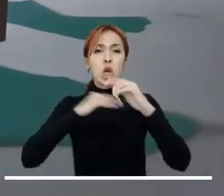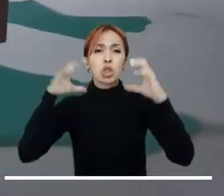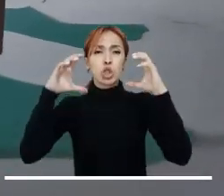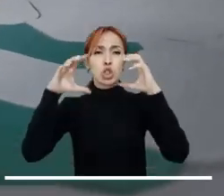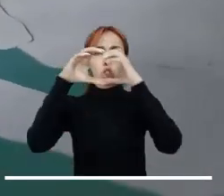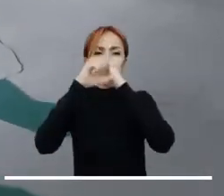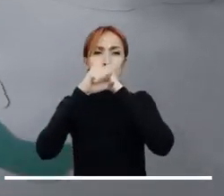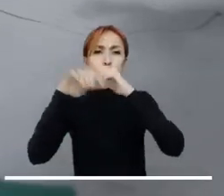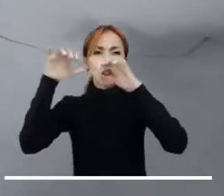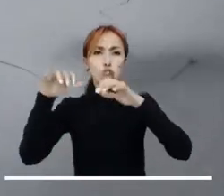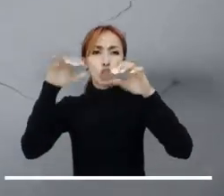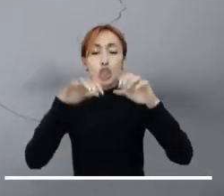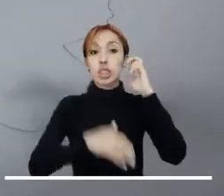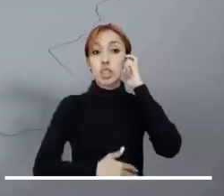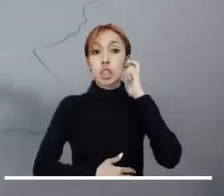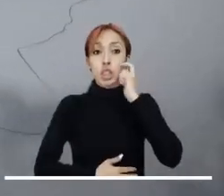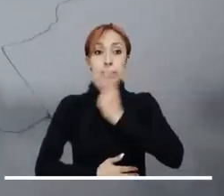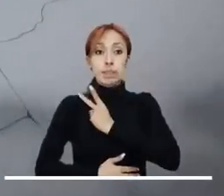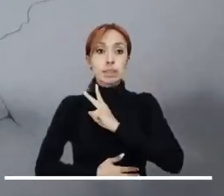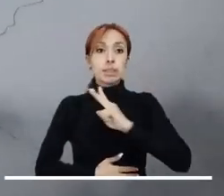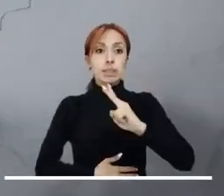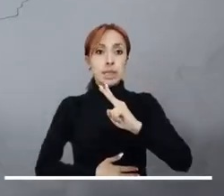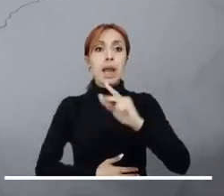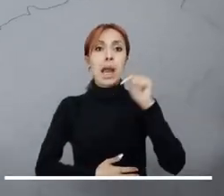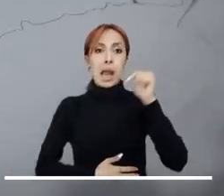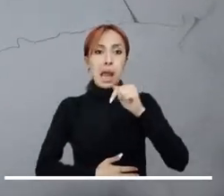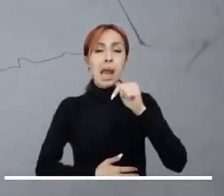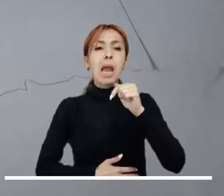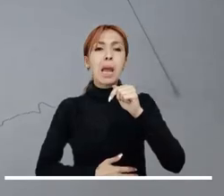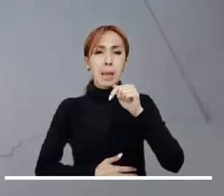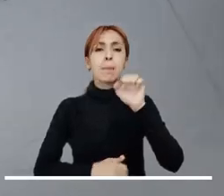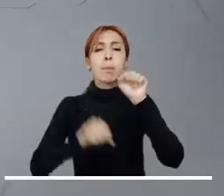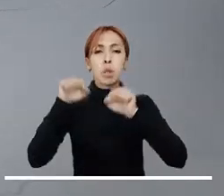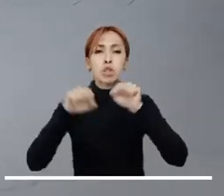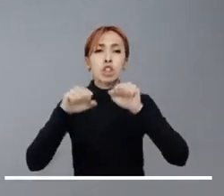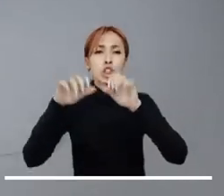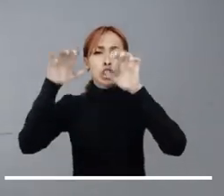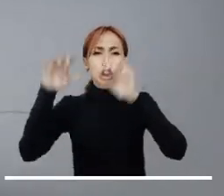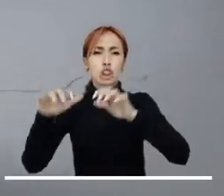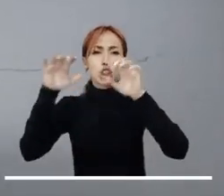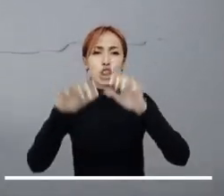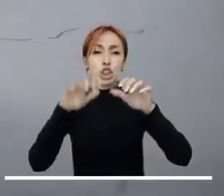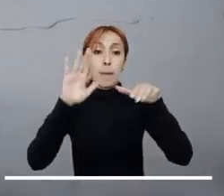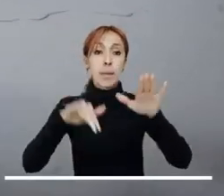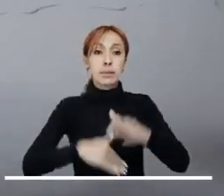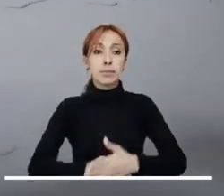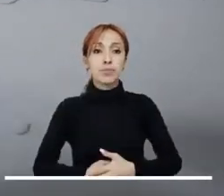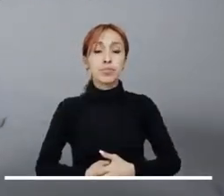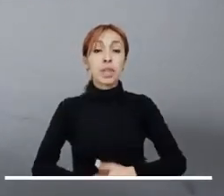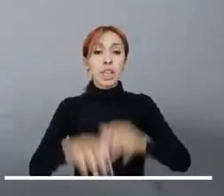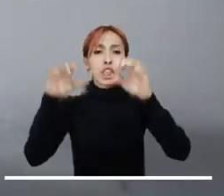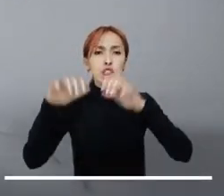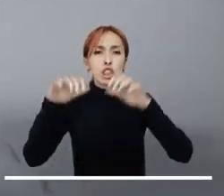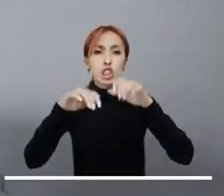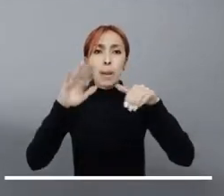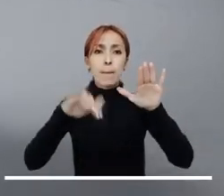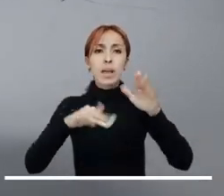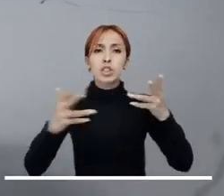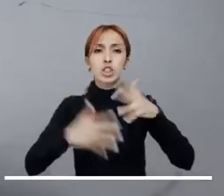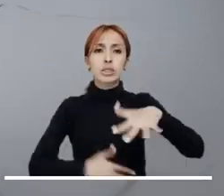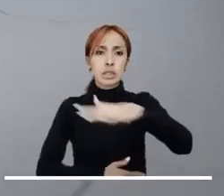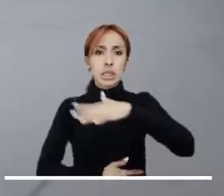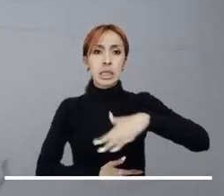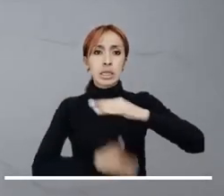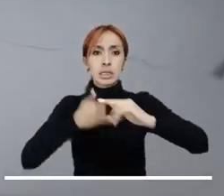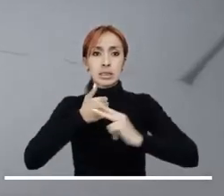En Chocó y en Valle del Cauca se esperan los eventos más intensos. Lluvias fuertes se extenderán por todo el territorio andino